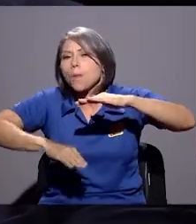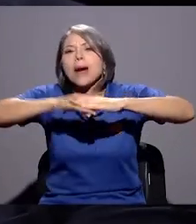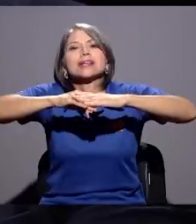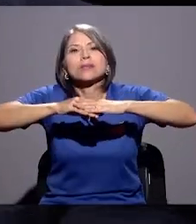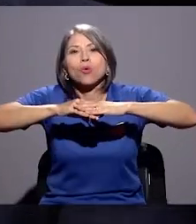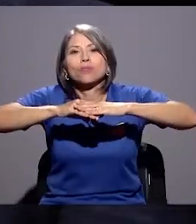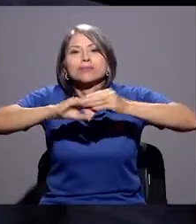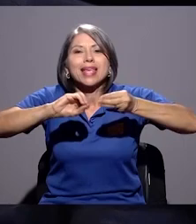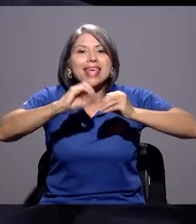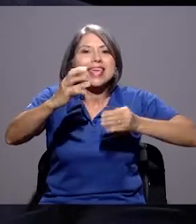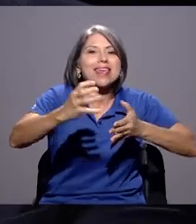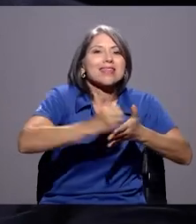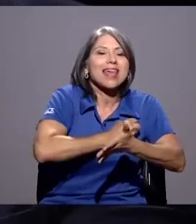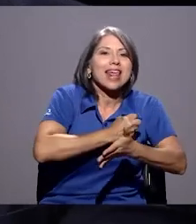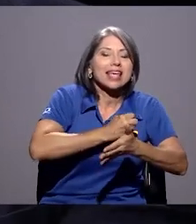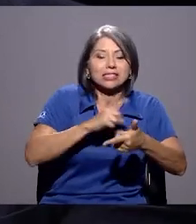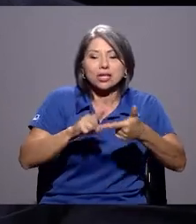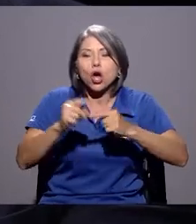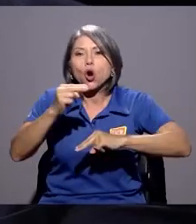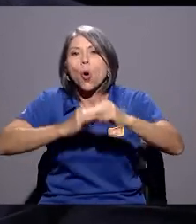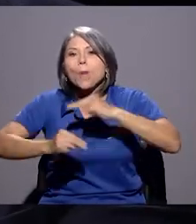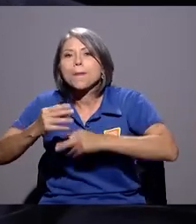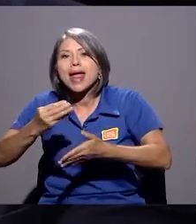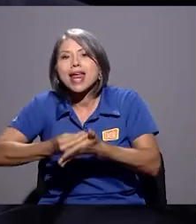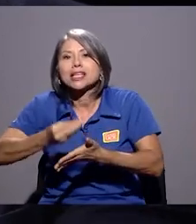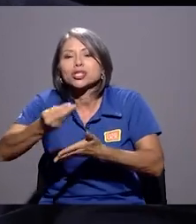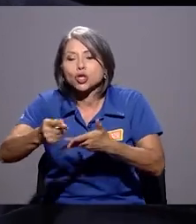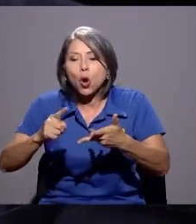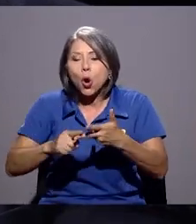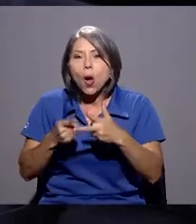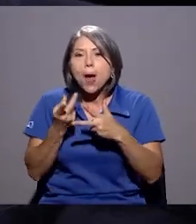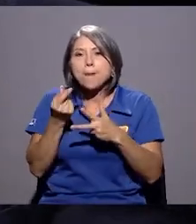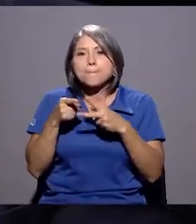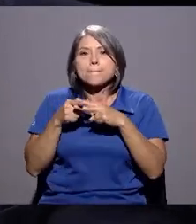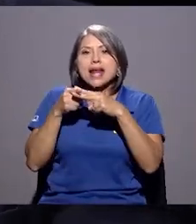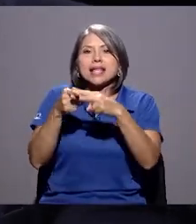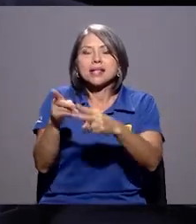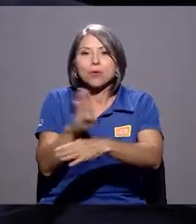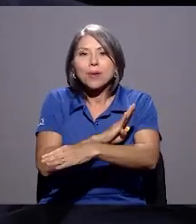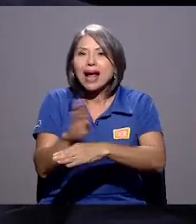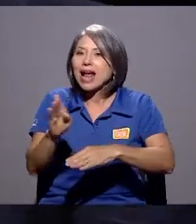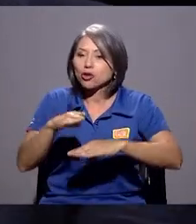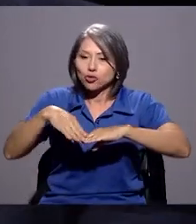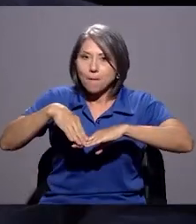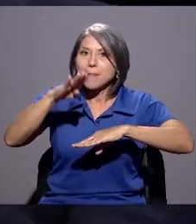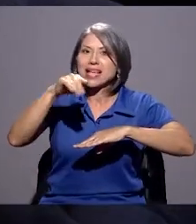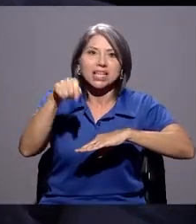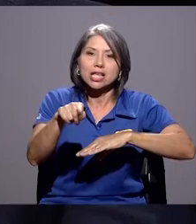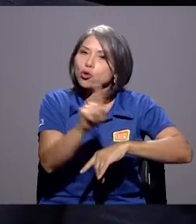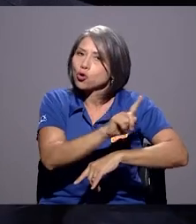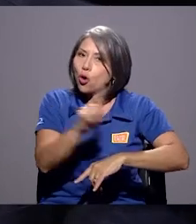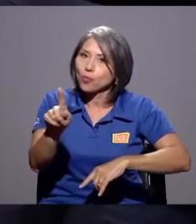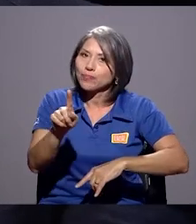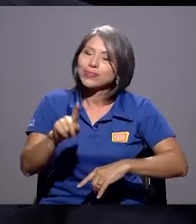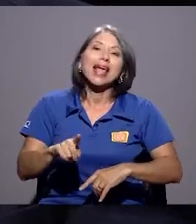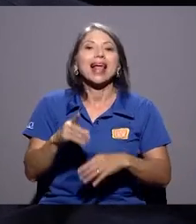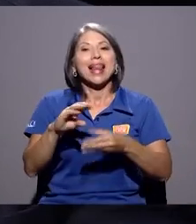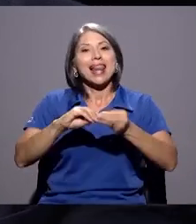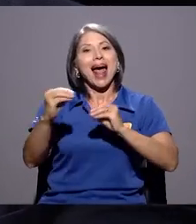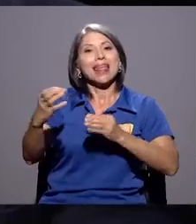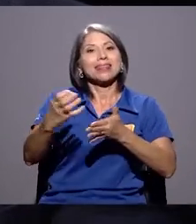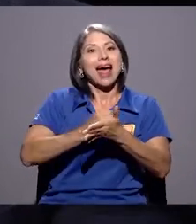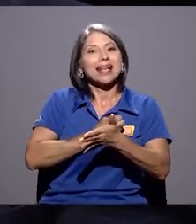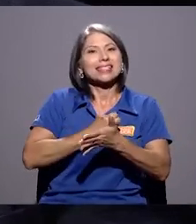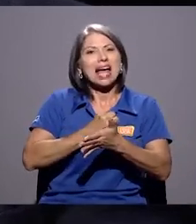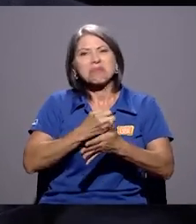comercio, en préstamos bancarios, no debería superar. La tasa promedio activa, que es a la que prestan los